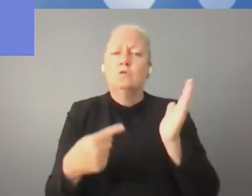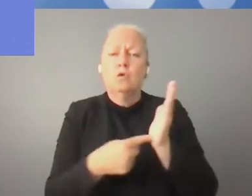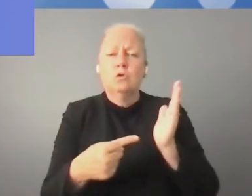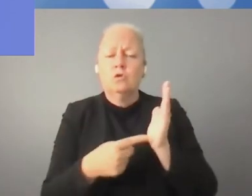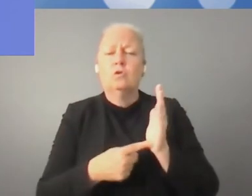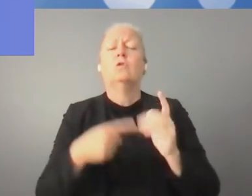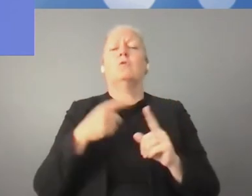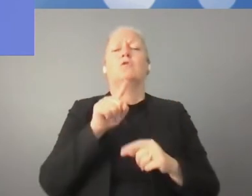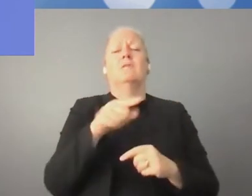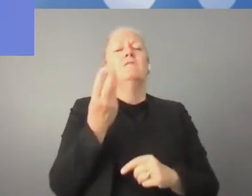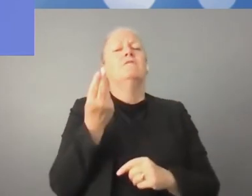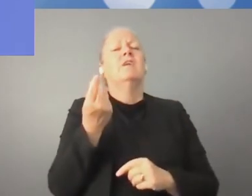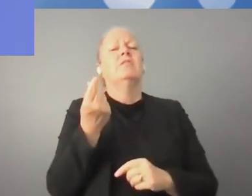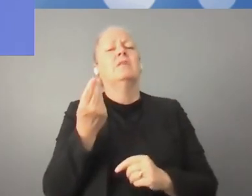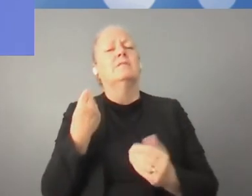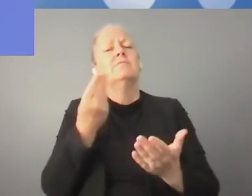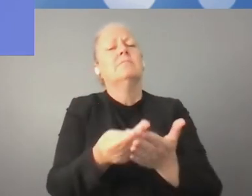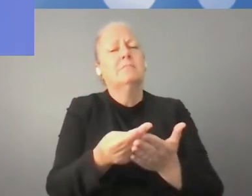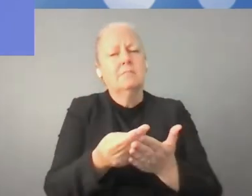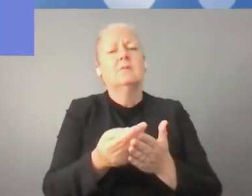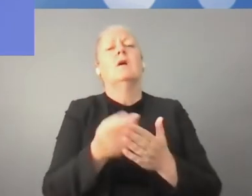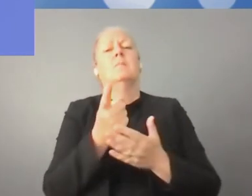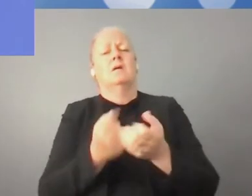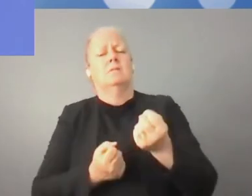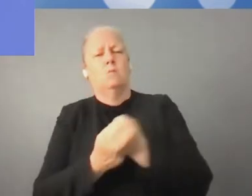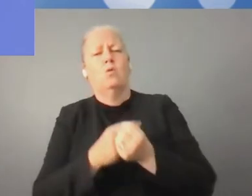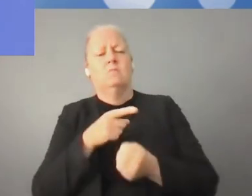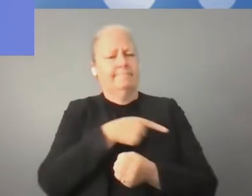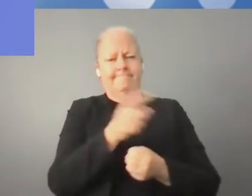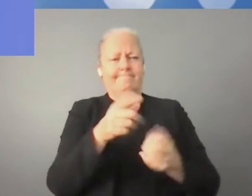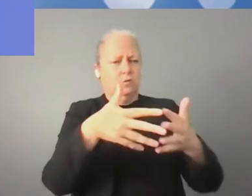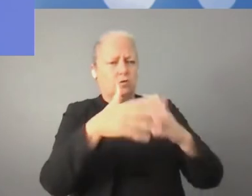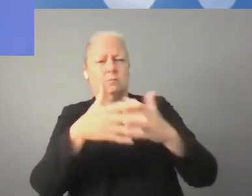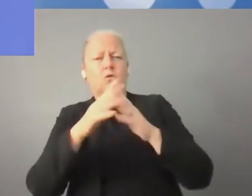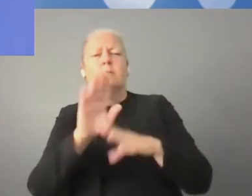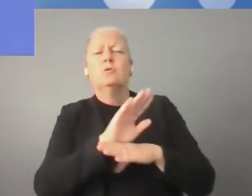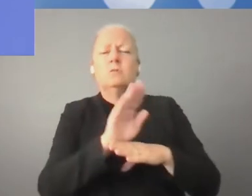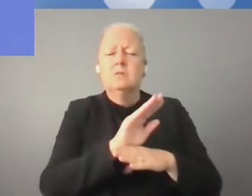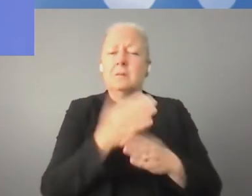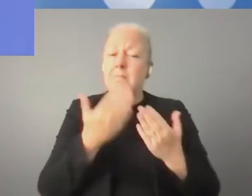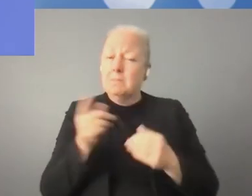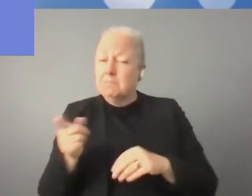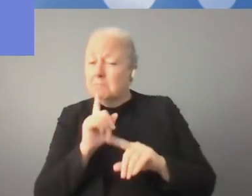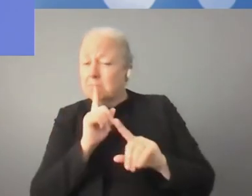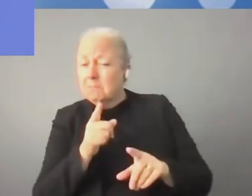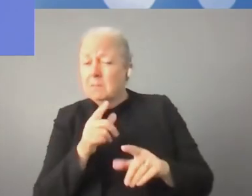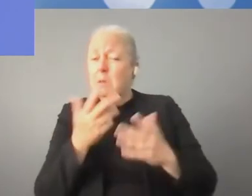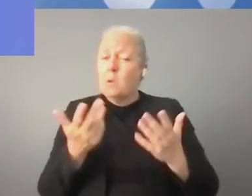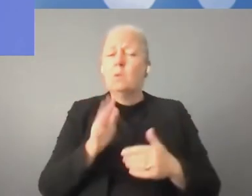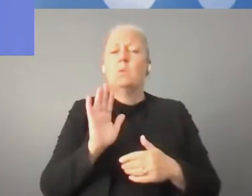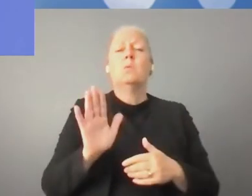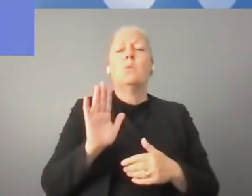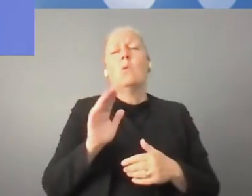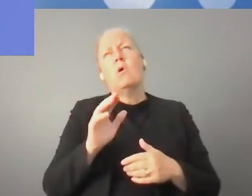señor embajador de Francia. Y entre tanto, yo me he acordado de un